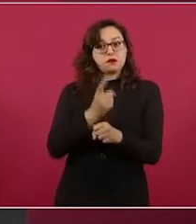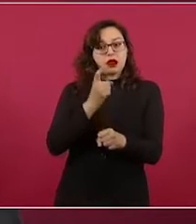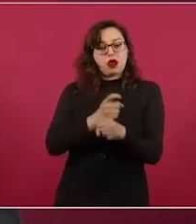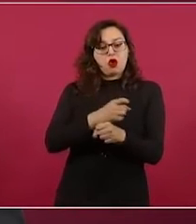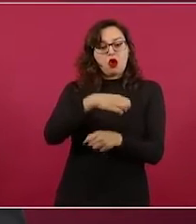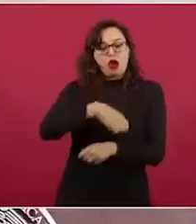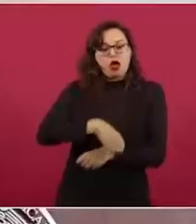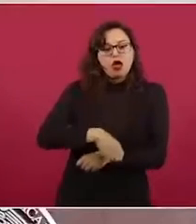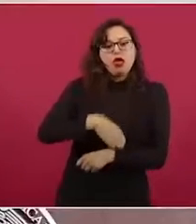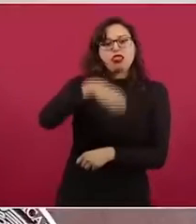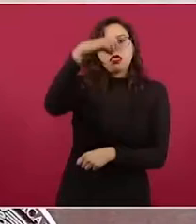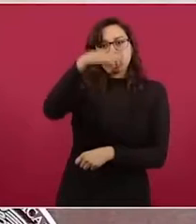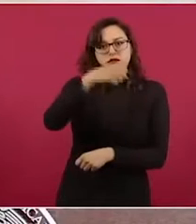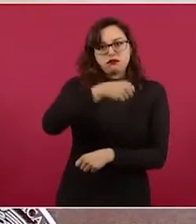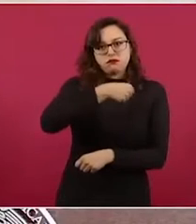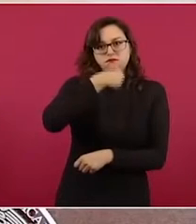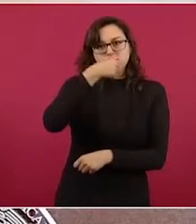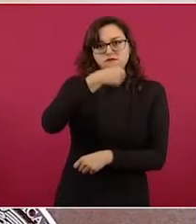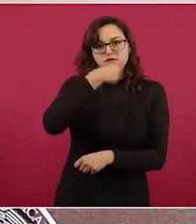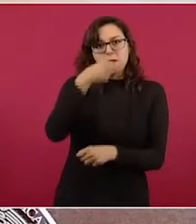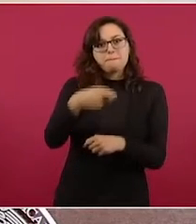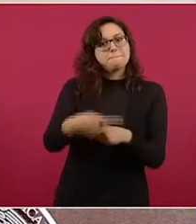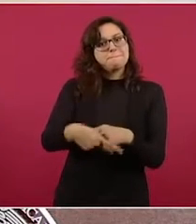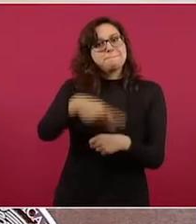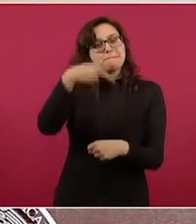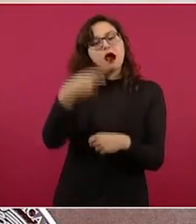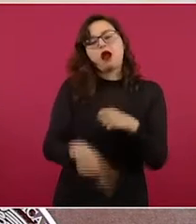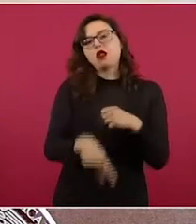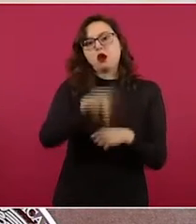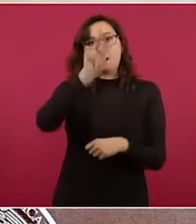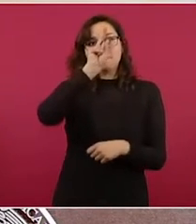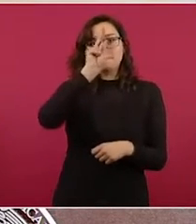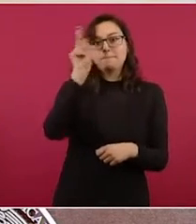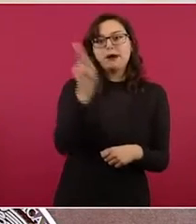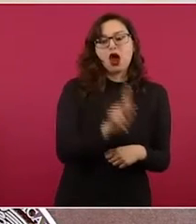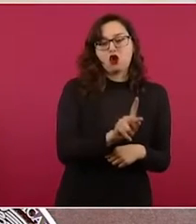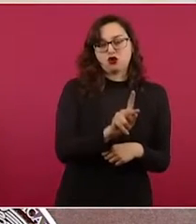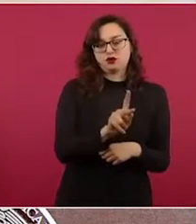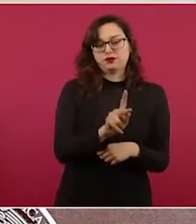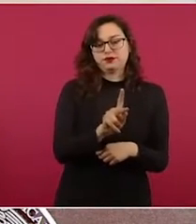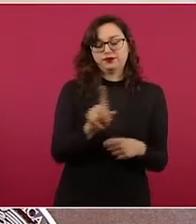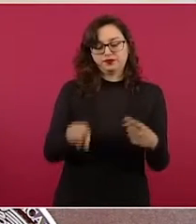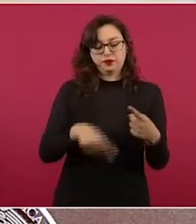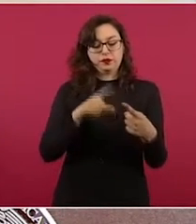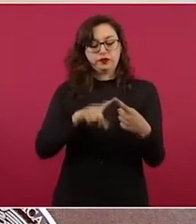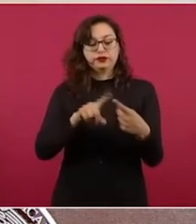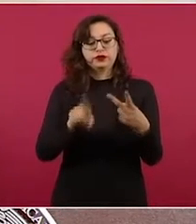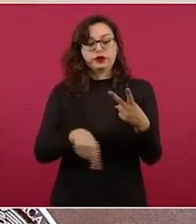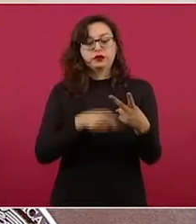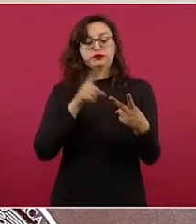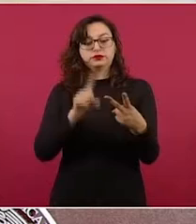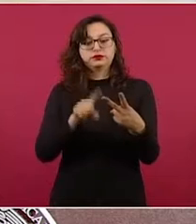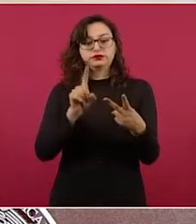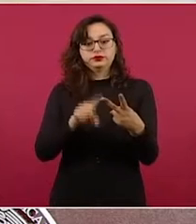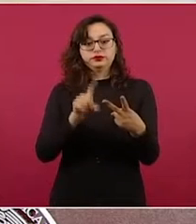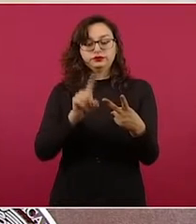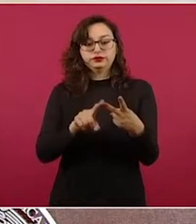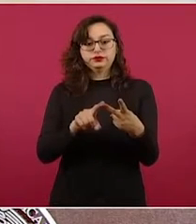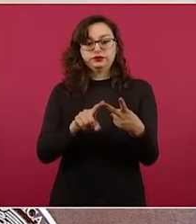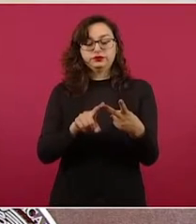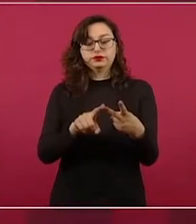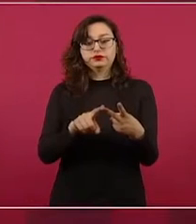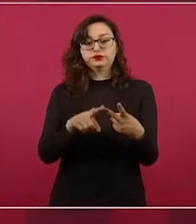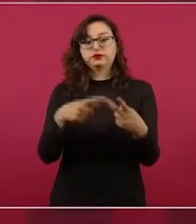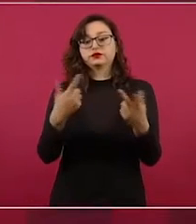que determina el riesgo en mayor medida. Lo segundo, la oportunidad de proteger